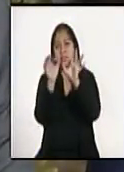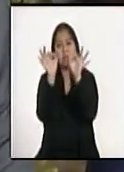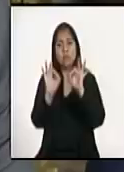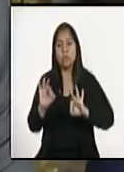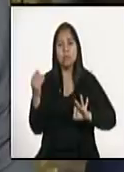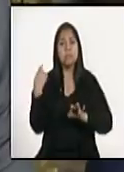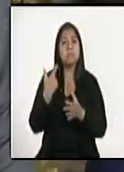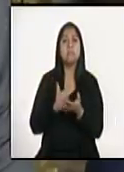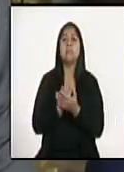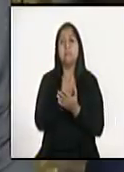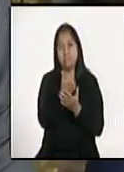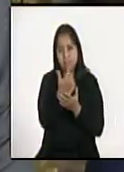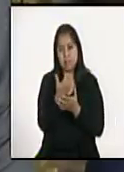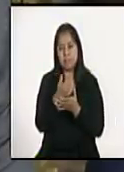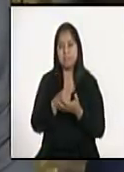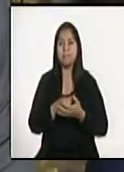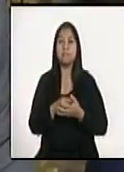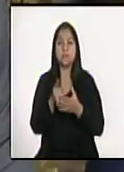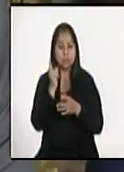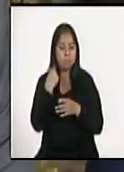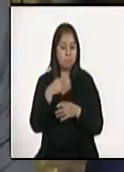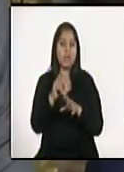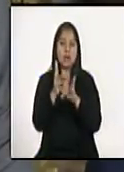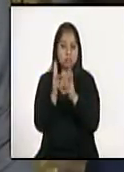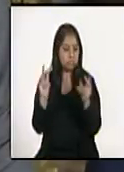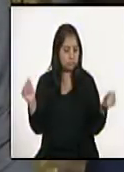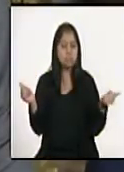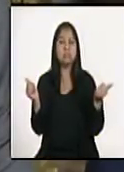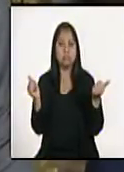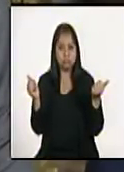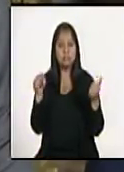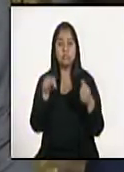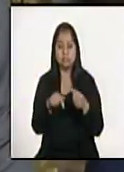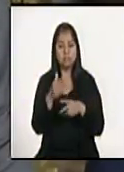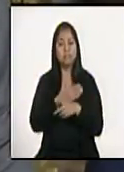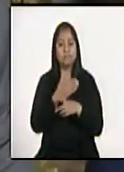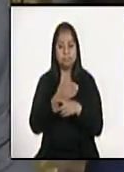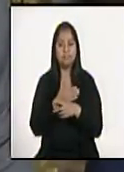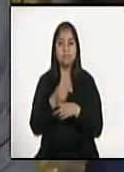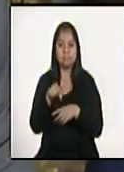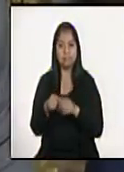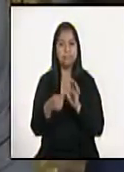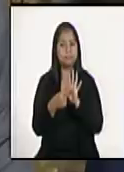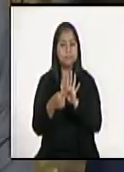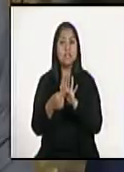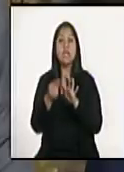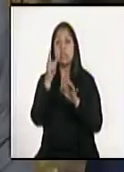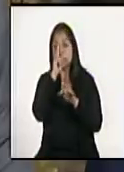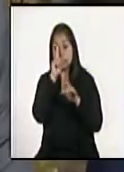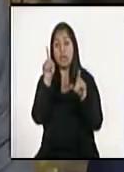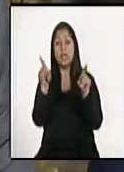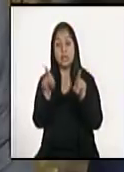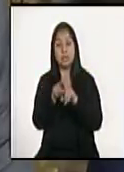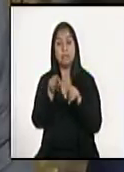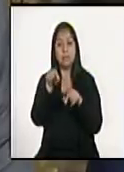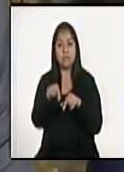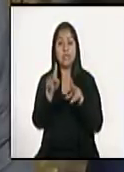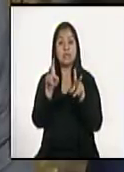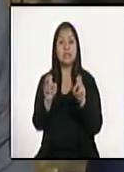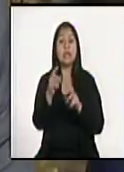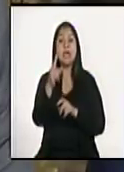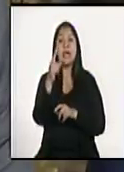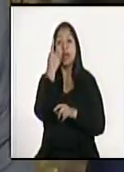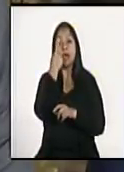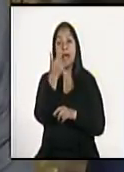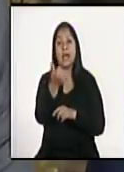para solventar la crisis que se ha estado presentando. También el sector asegurador, que